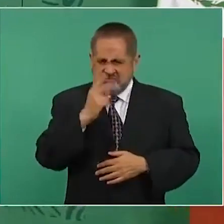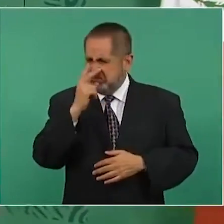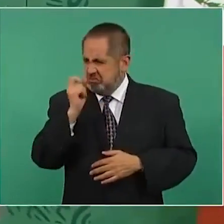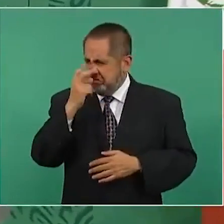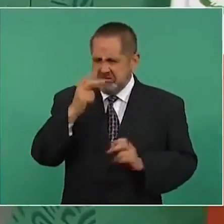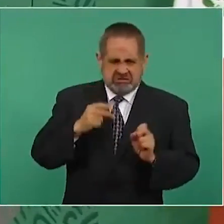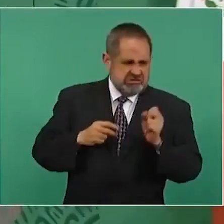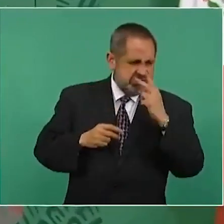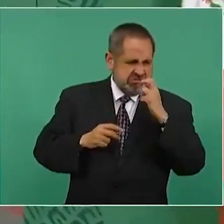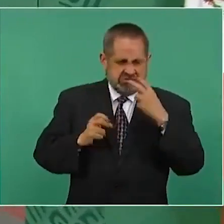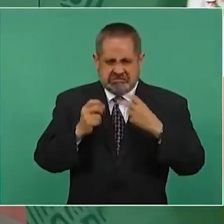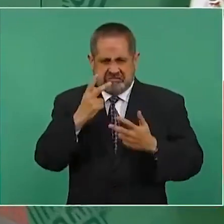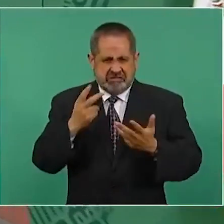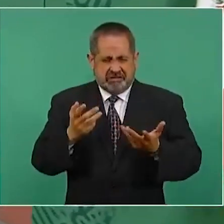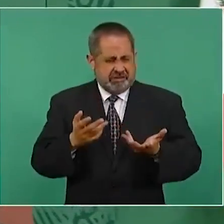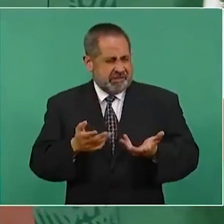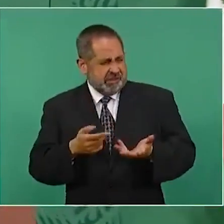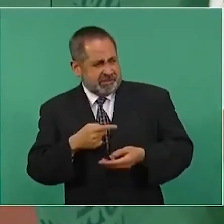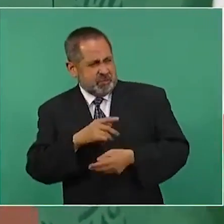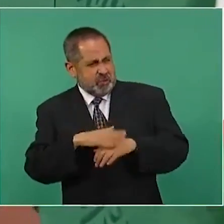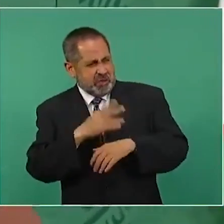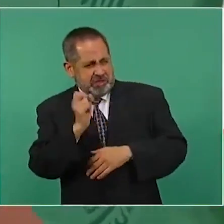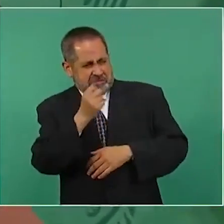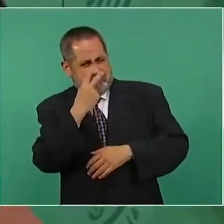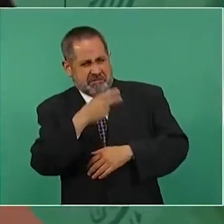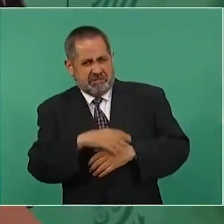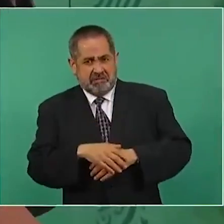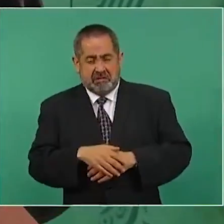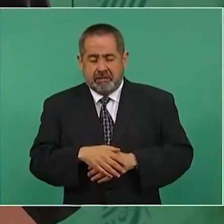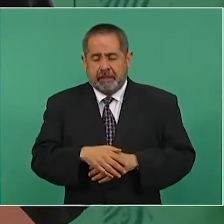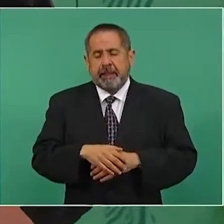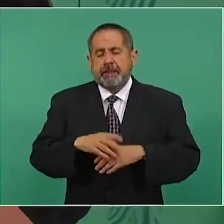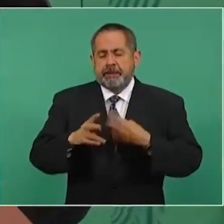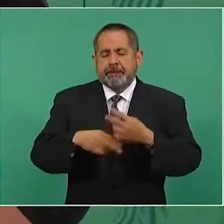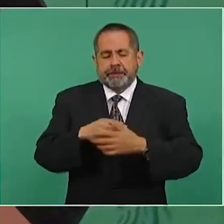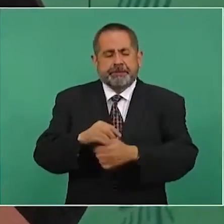ya la atienden.